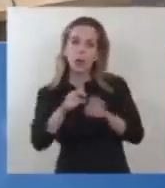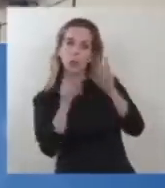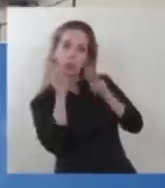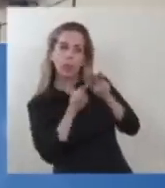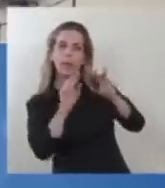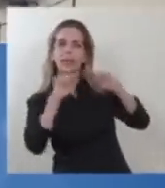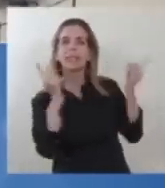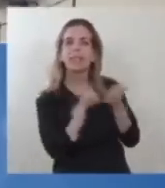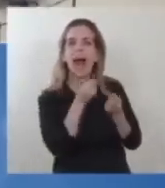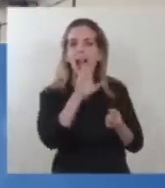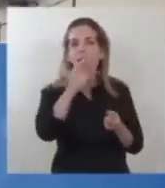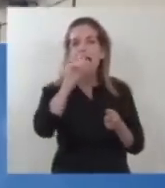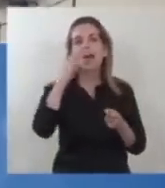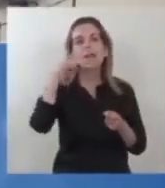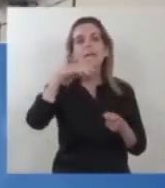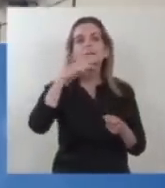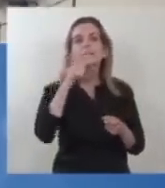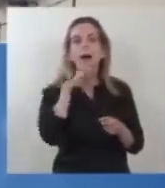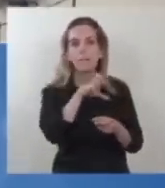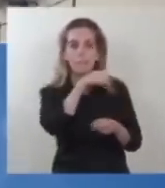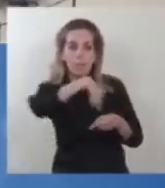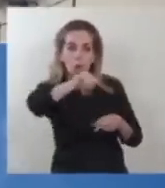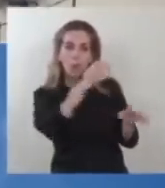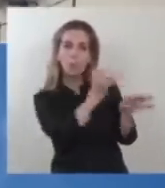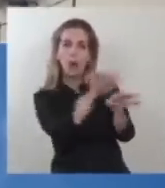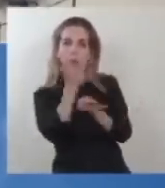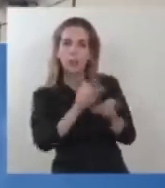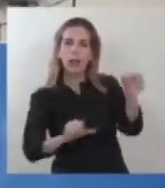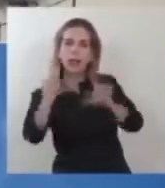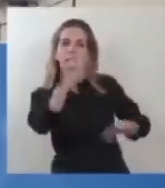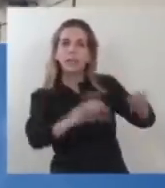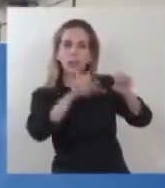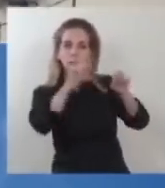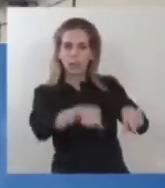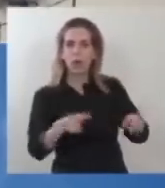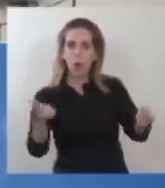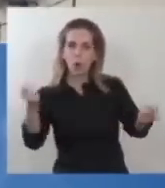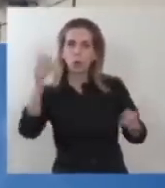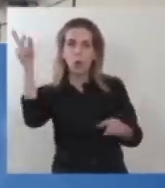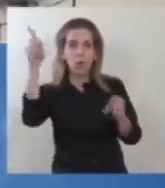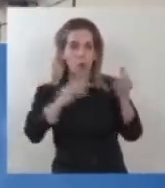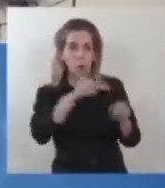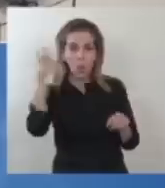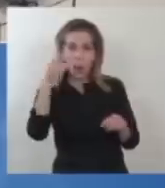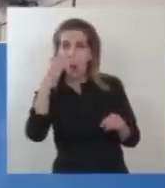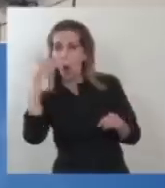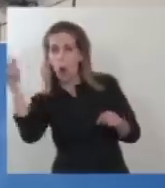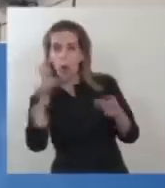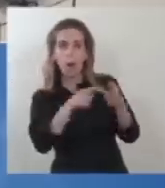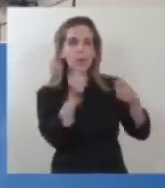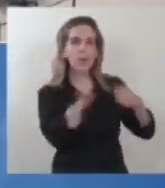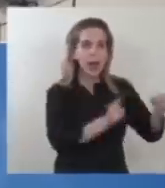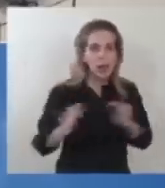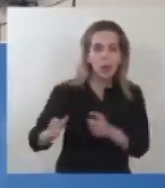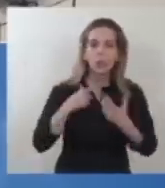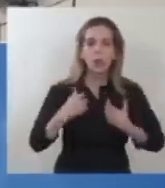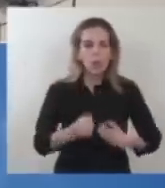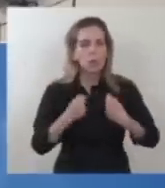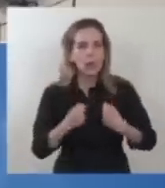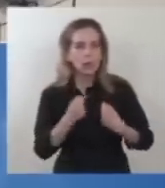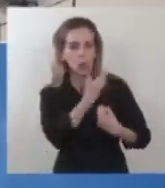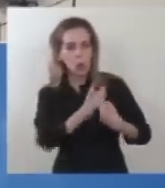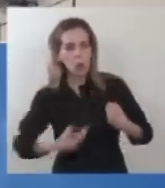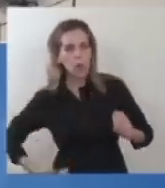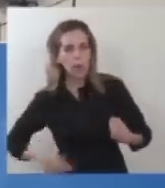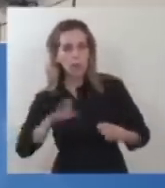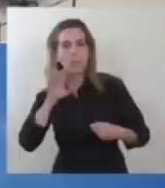sede del INVAP. Ese emprendimiento que nos enorgullece a todos los argentinos, esfuerzos del gobierno de